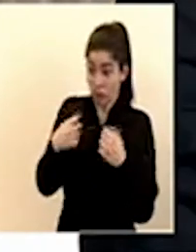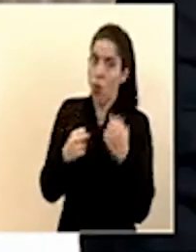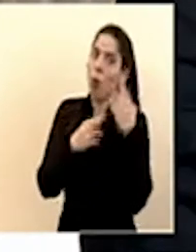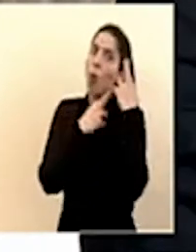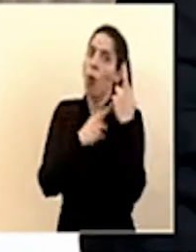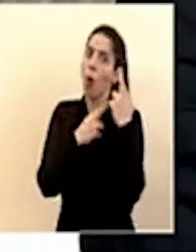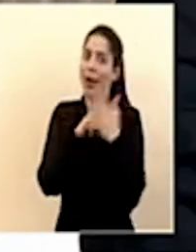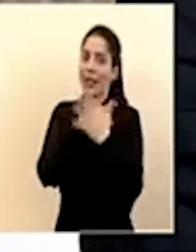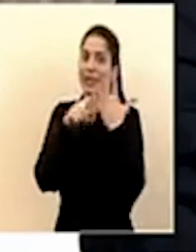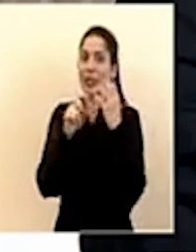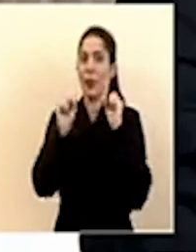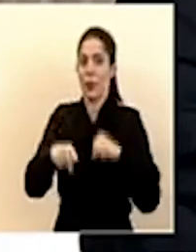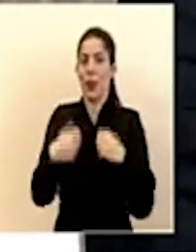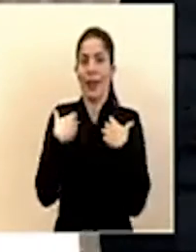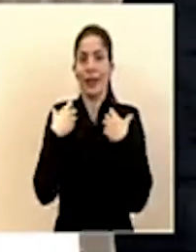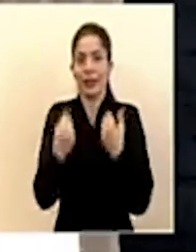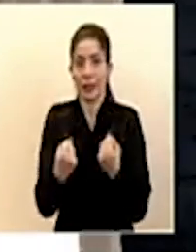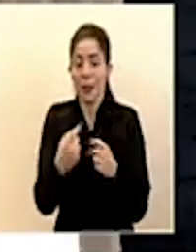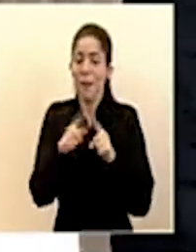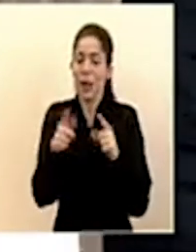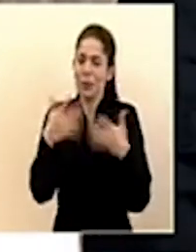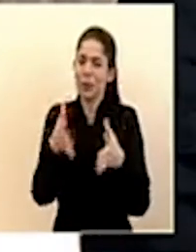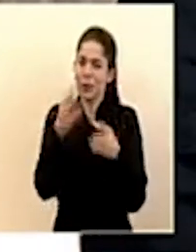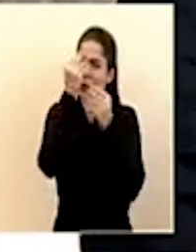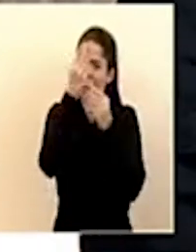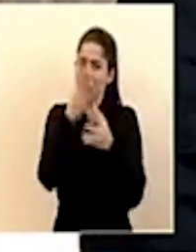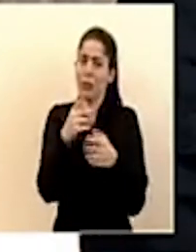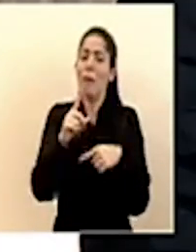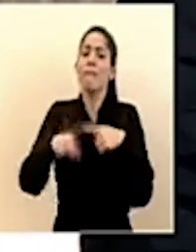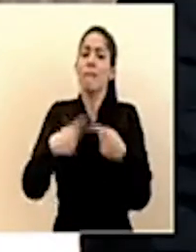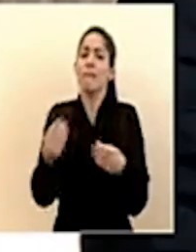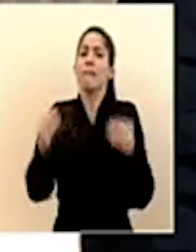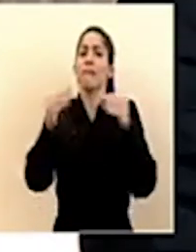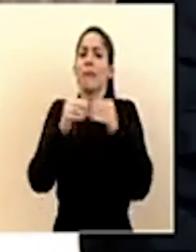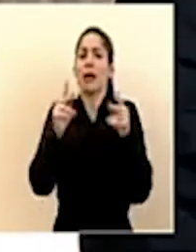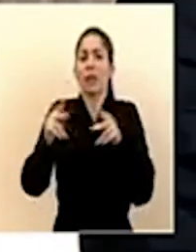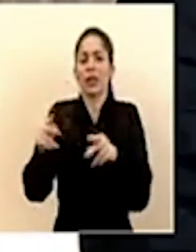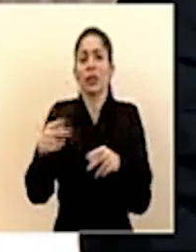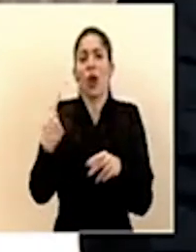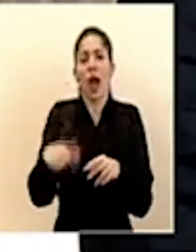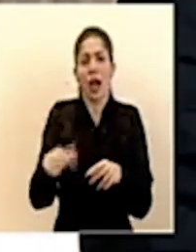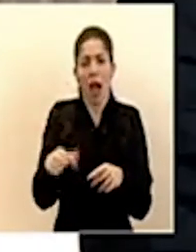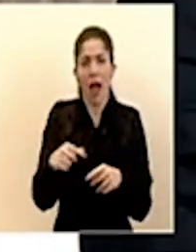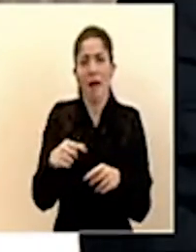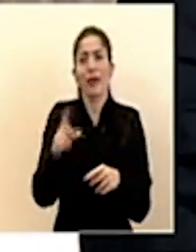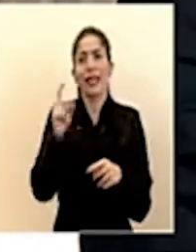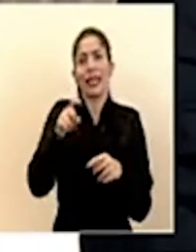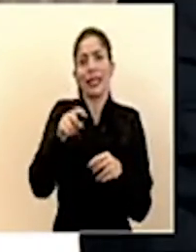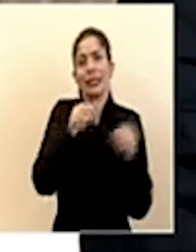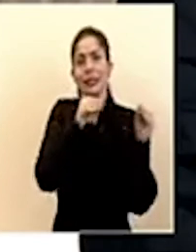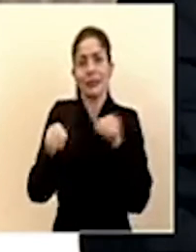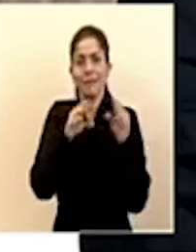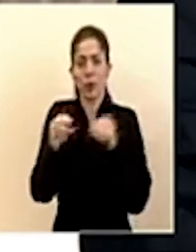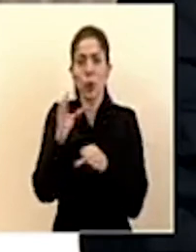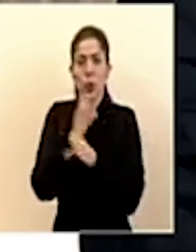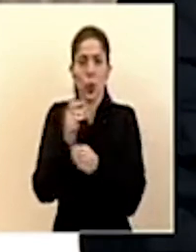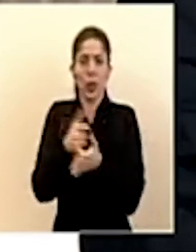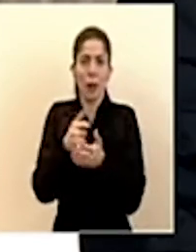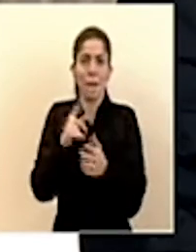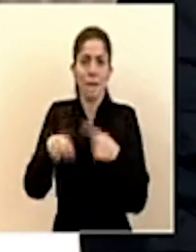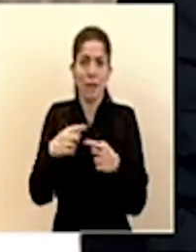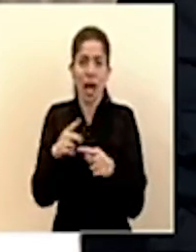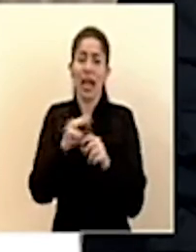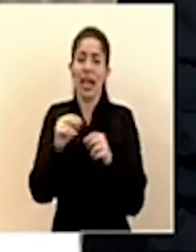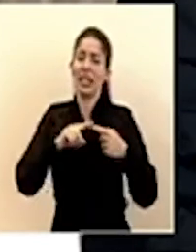los cinco pudieran salir adelante pero ya hemos indicado van a haber más personas que van a enfermar gravemente y van a requerir de la unidad de cuidados intensivos y pues